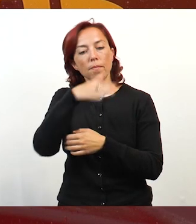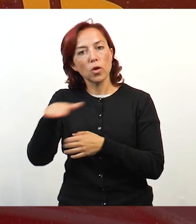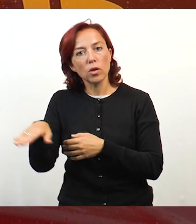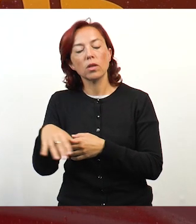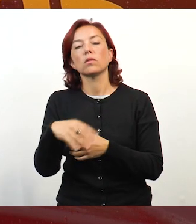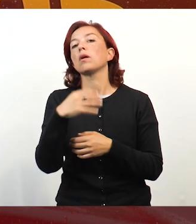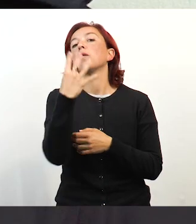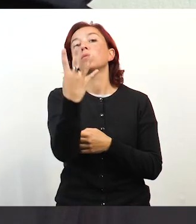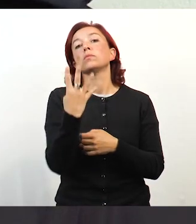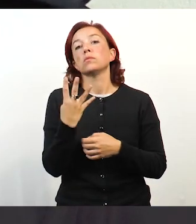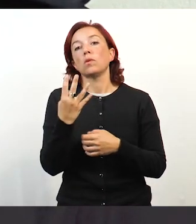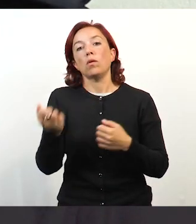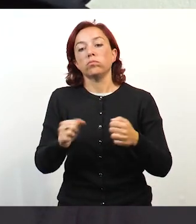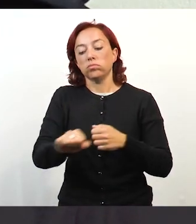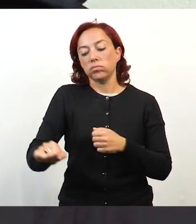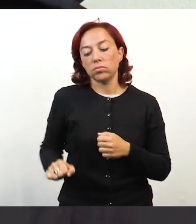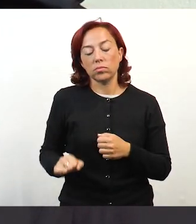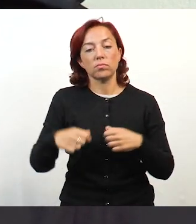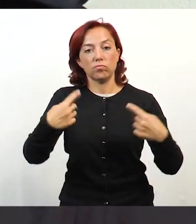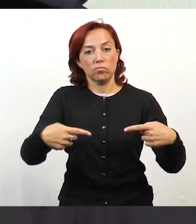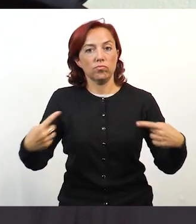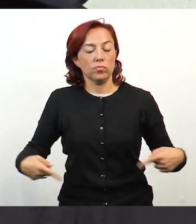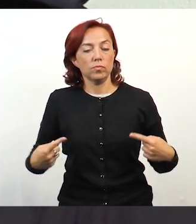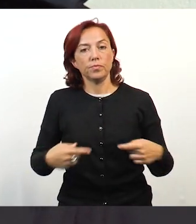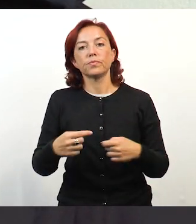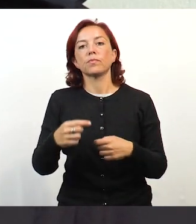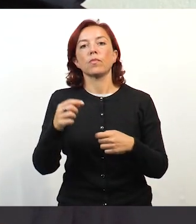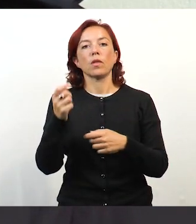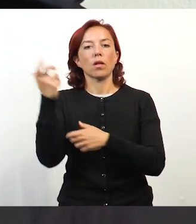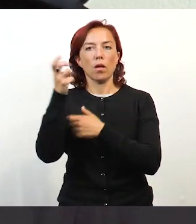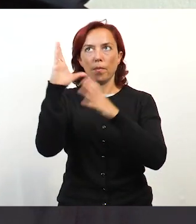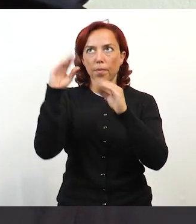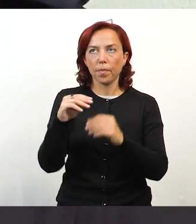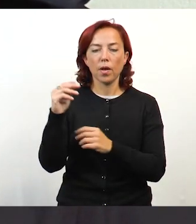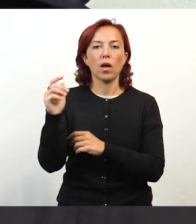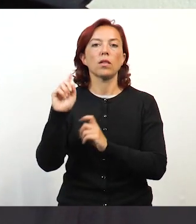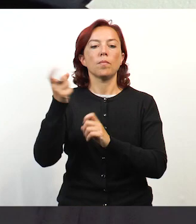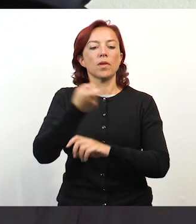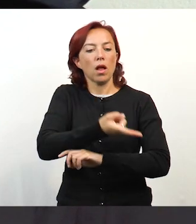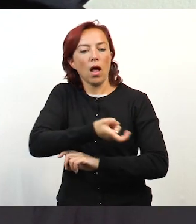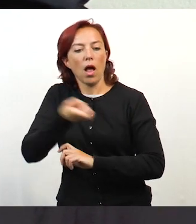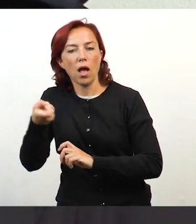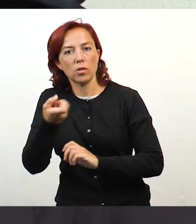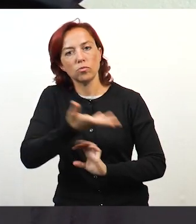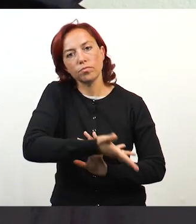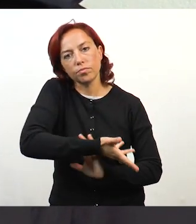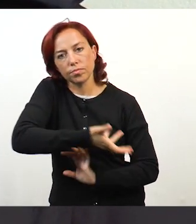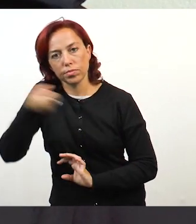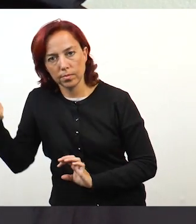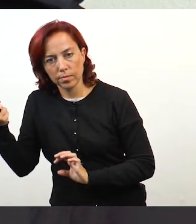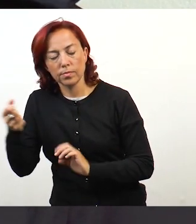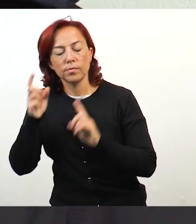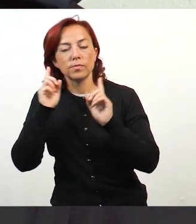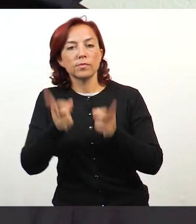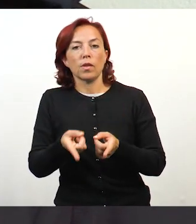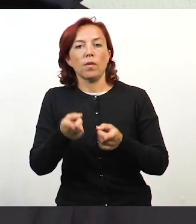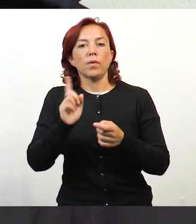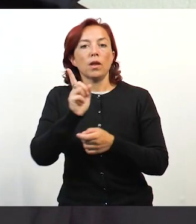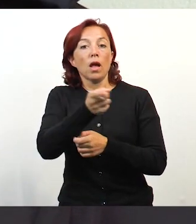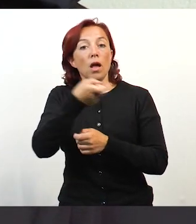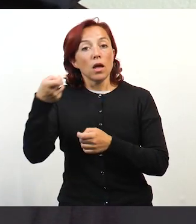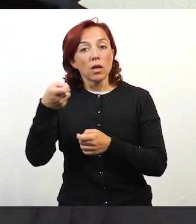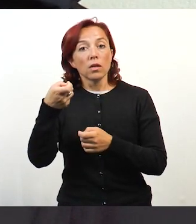camionetas 4x4 con equipos de extinción, con equipos de iluminación, ganchos de recuperación para el vehículo y también